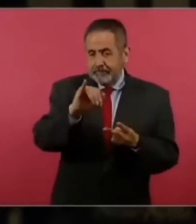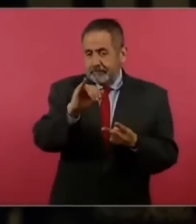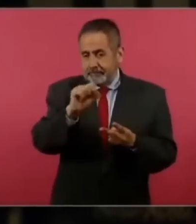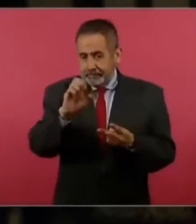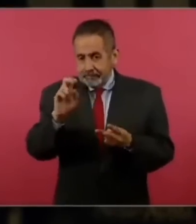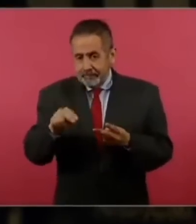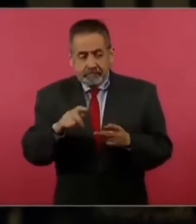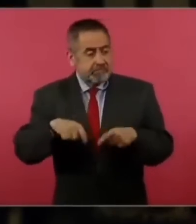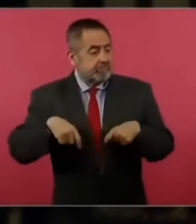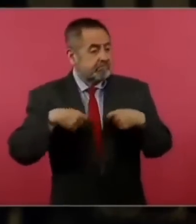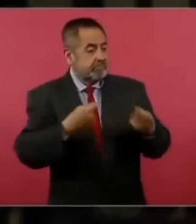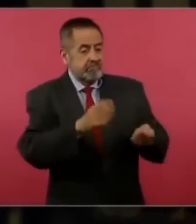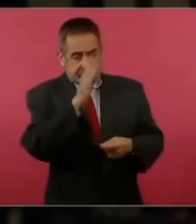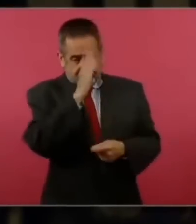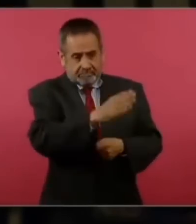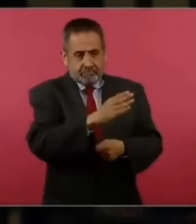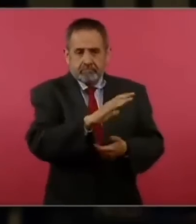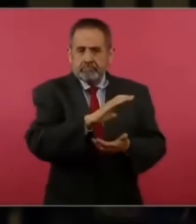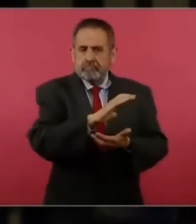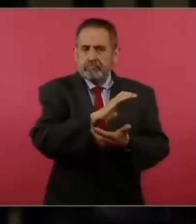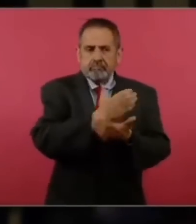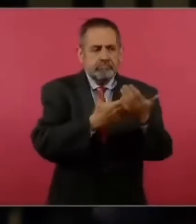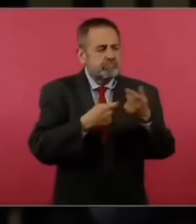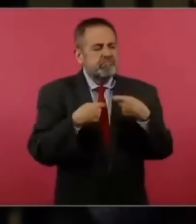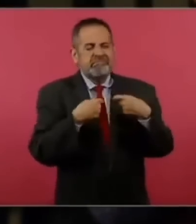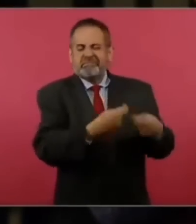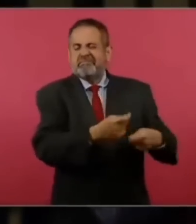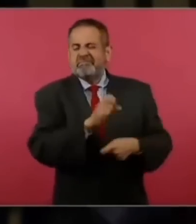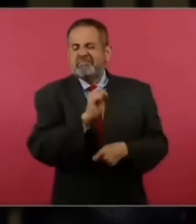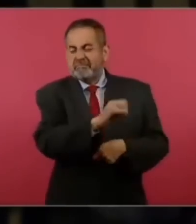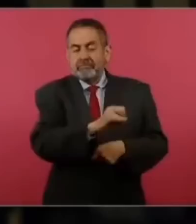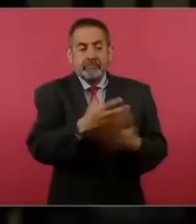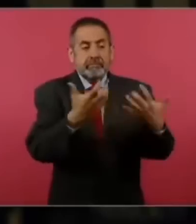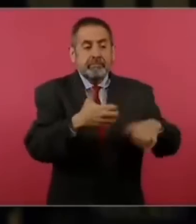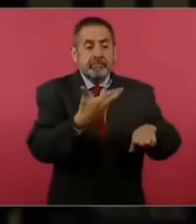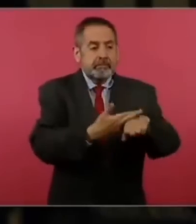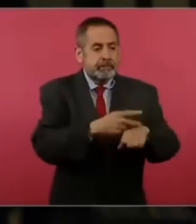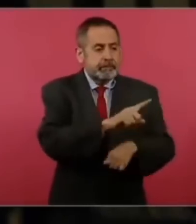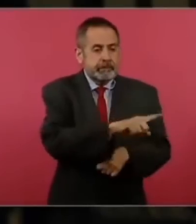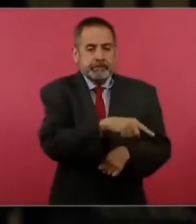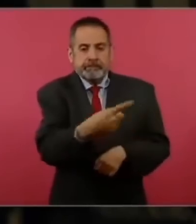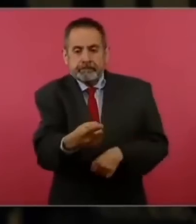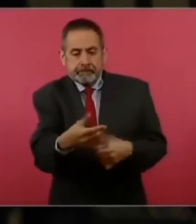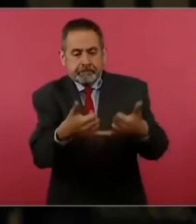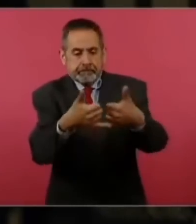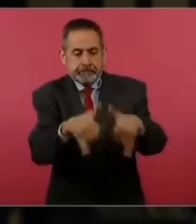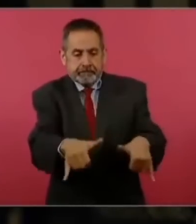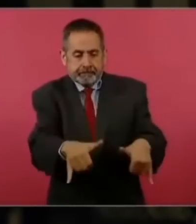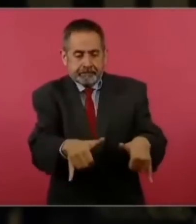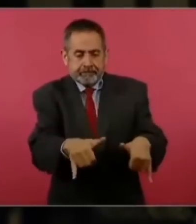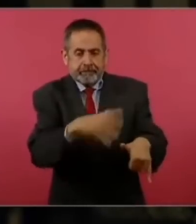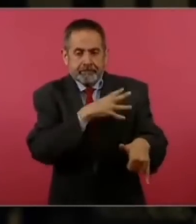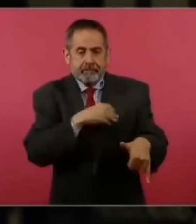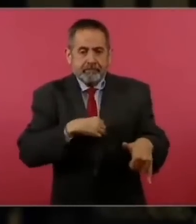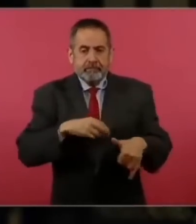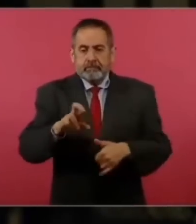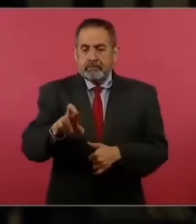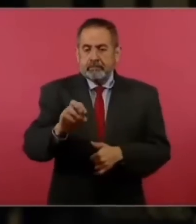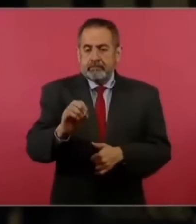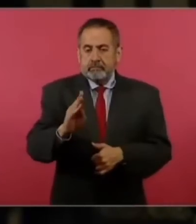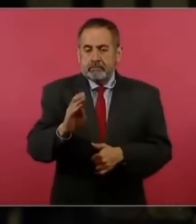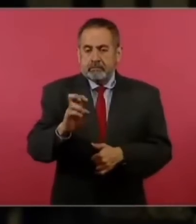manera directa a varias empresas del yerno e hijos de roberto madrazo pintado